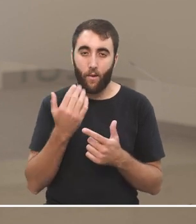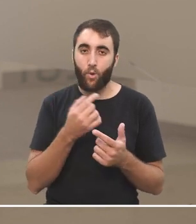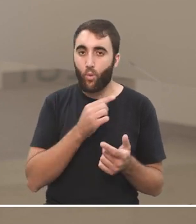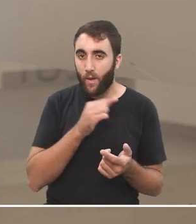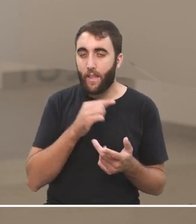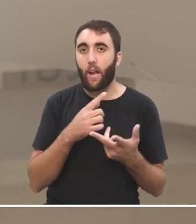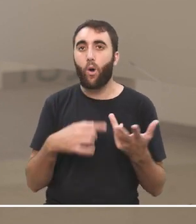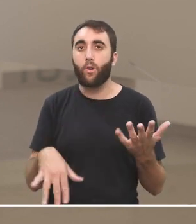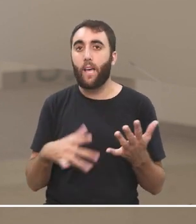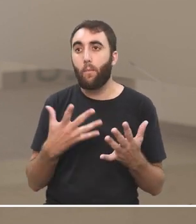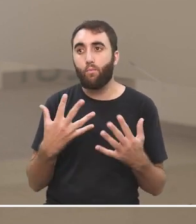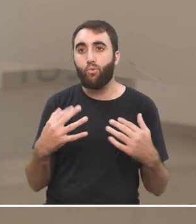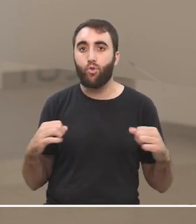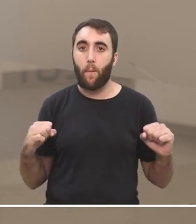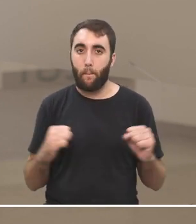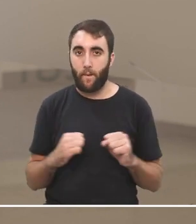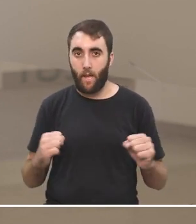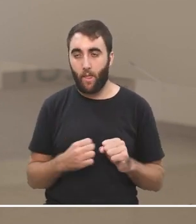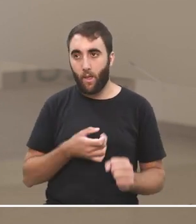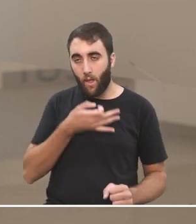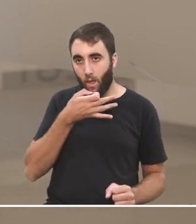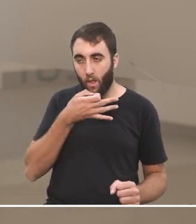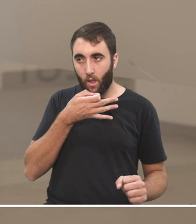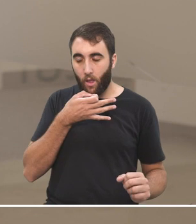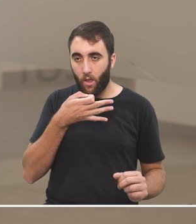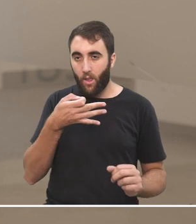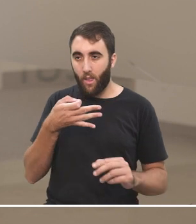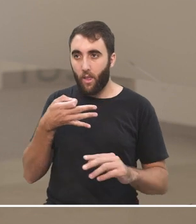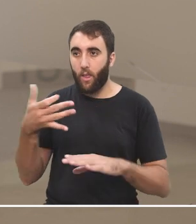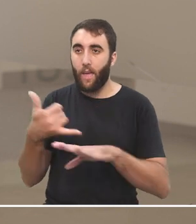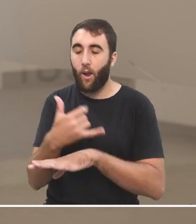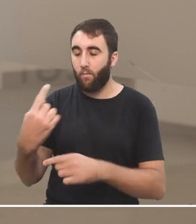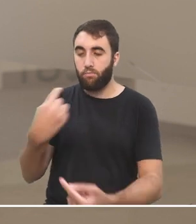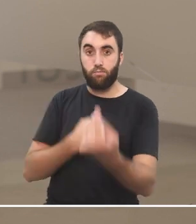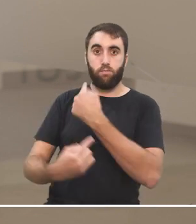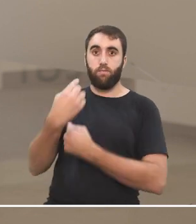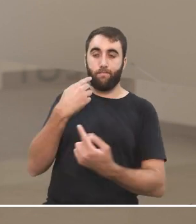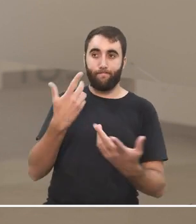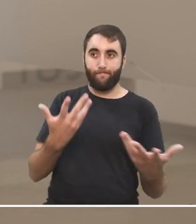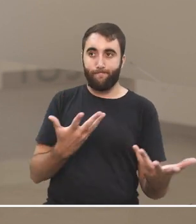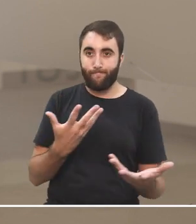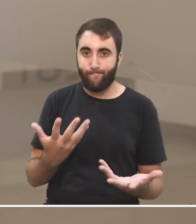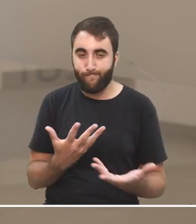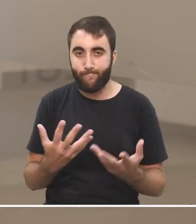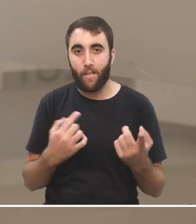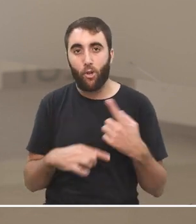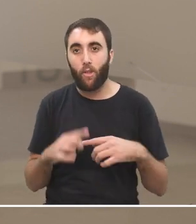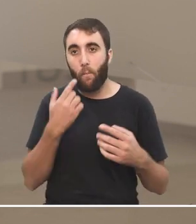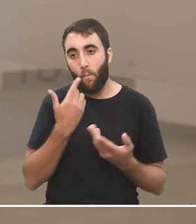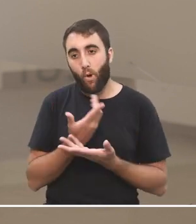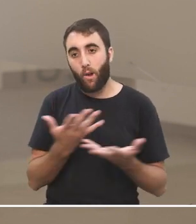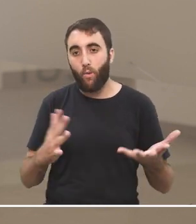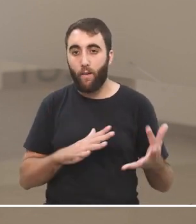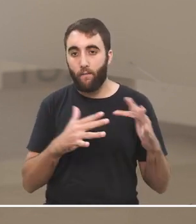hay también mucho miedo a decir algo equivocado a decir algo que se malinterprete o a mostrarse de una forma que no sea